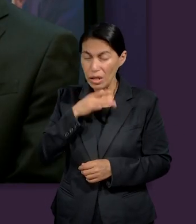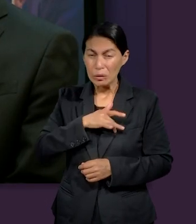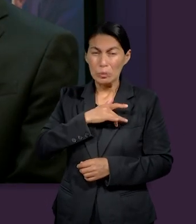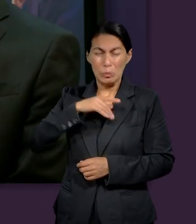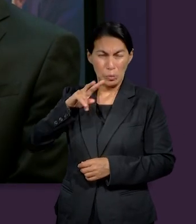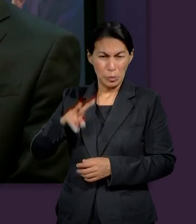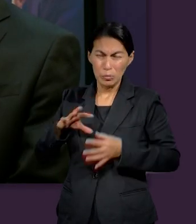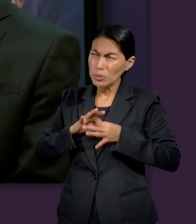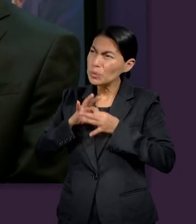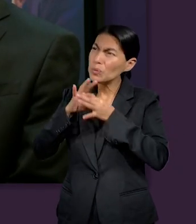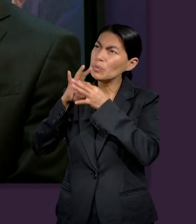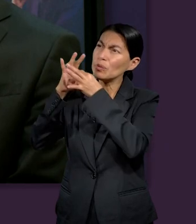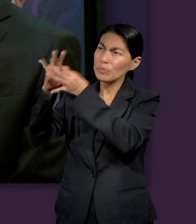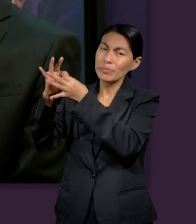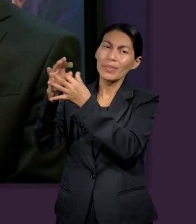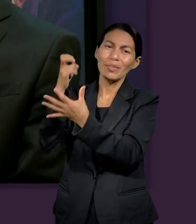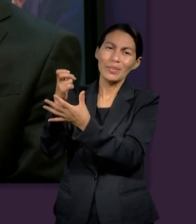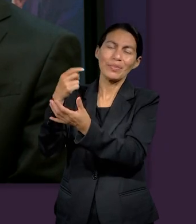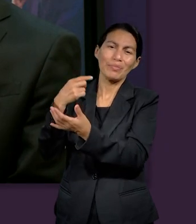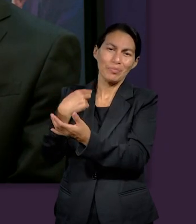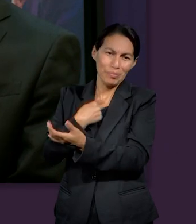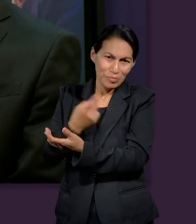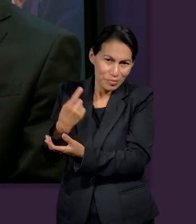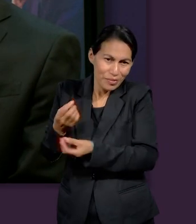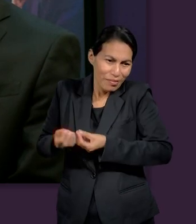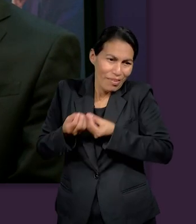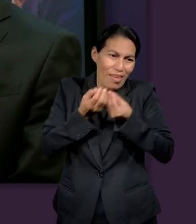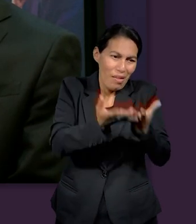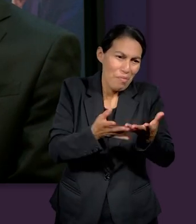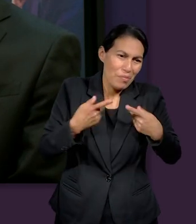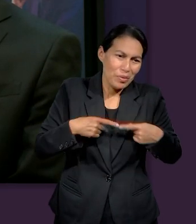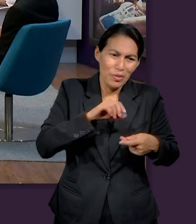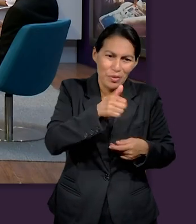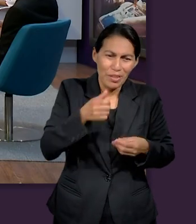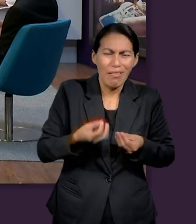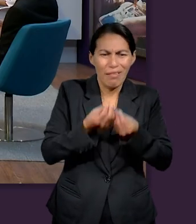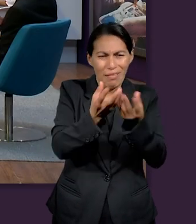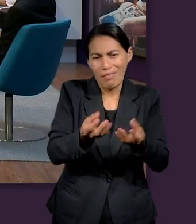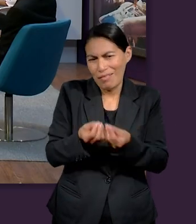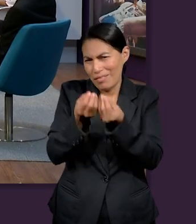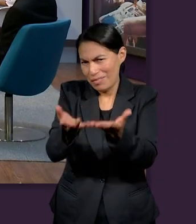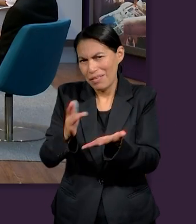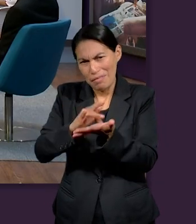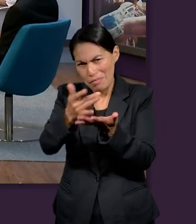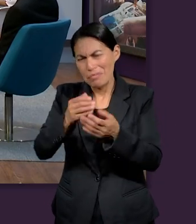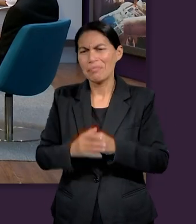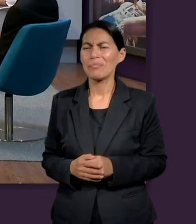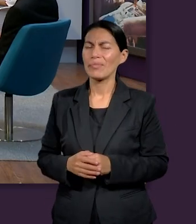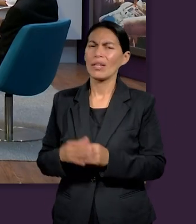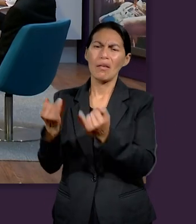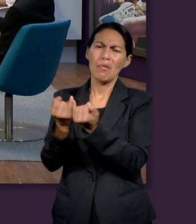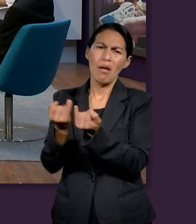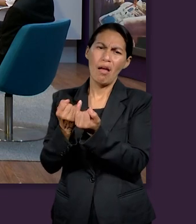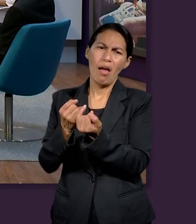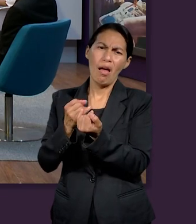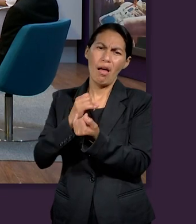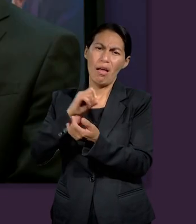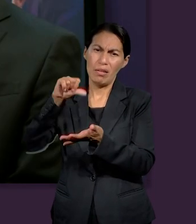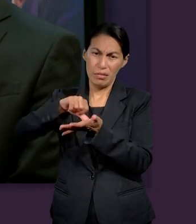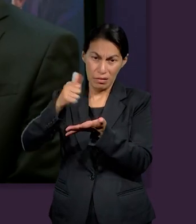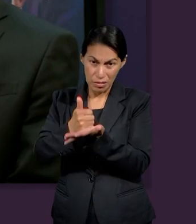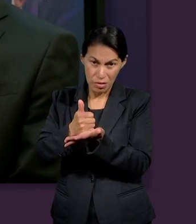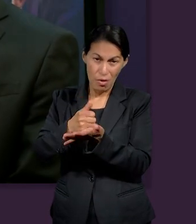si vivimos una vida verdadera en relación con Dios nosotros vamos a hacer esos actos así como saqueo